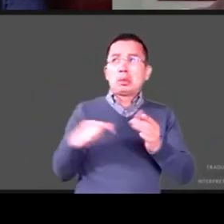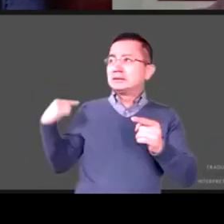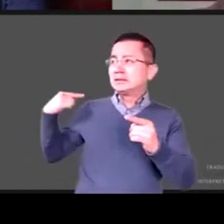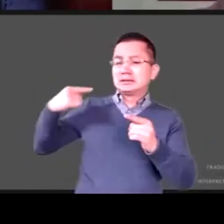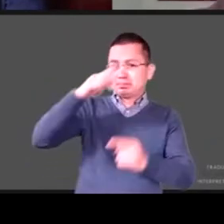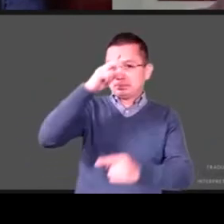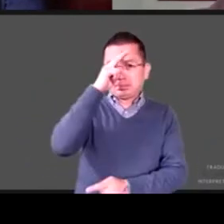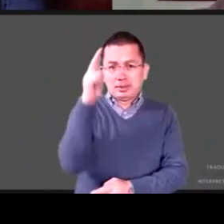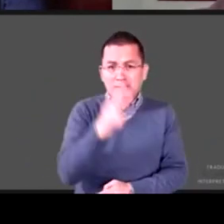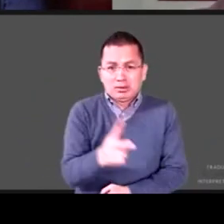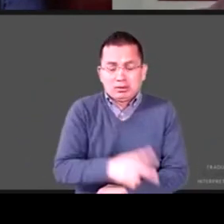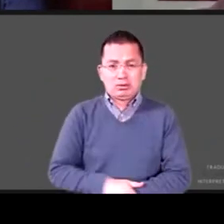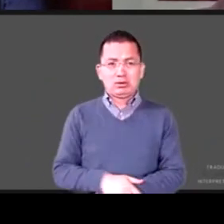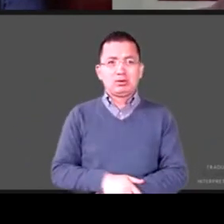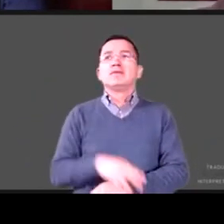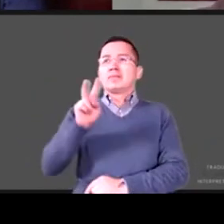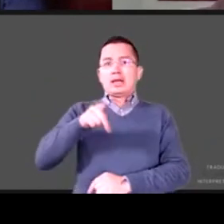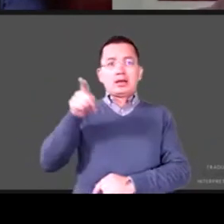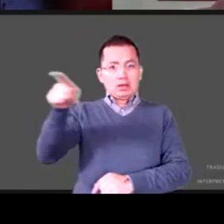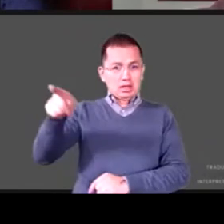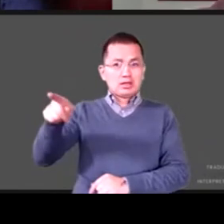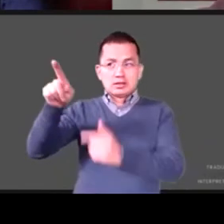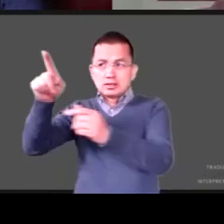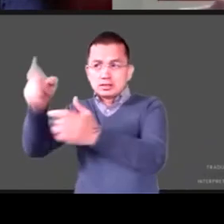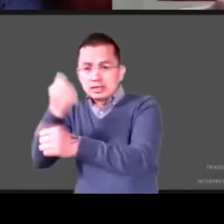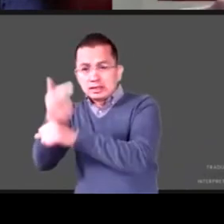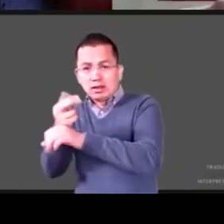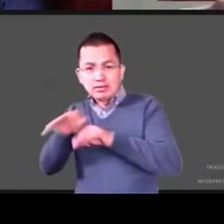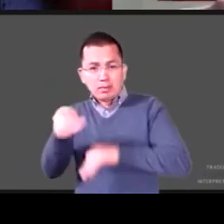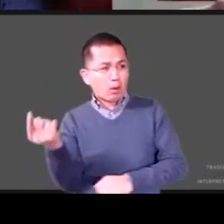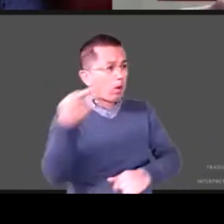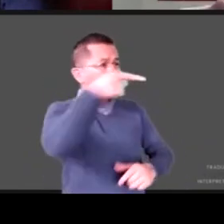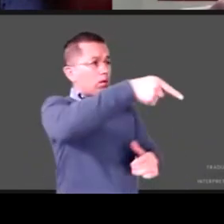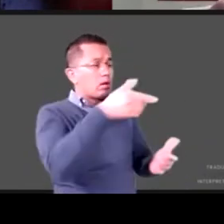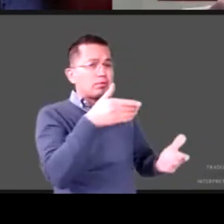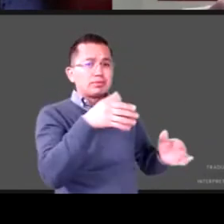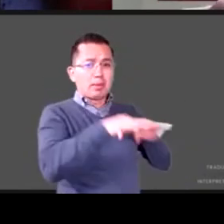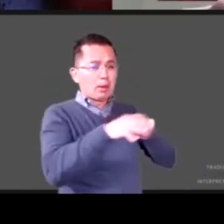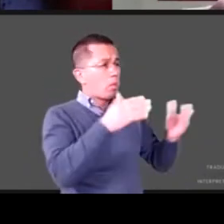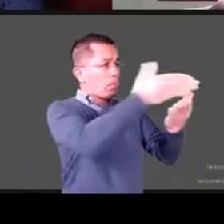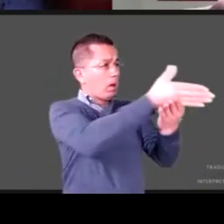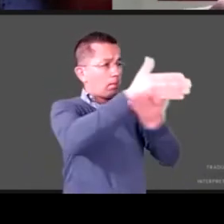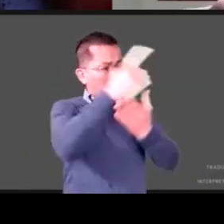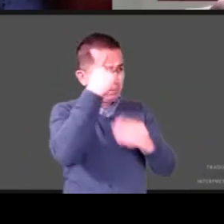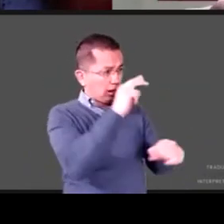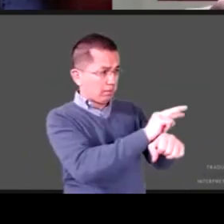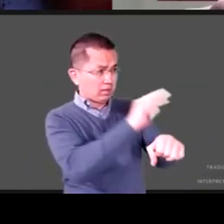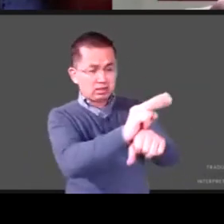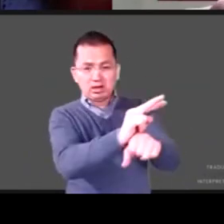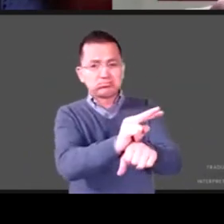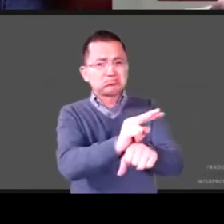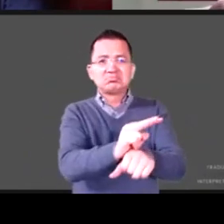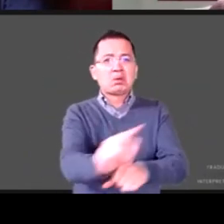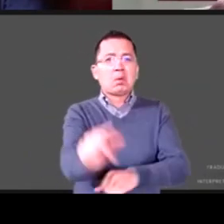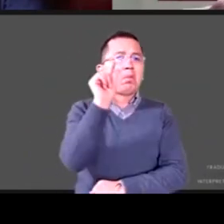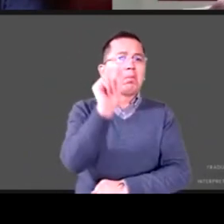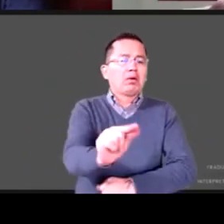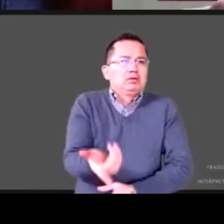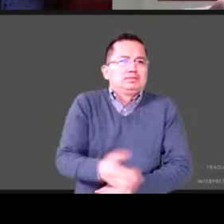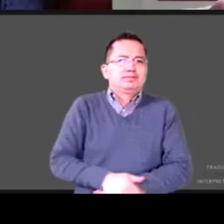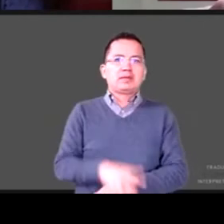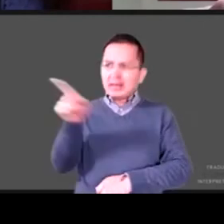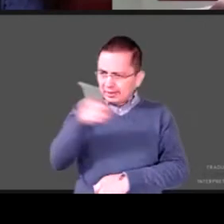reducido la inspección laboral si esto no se impone en el centro la exhortación